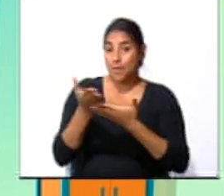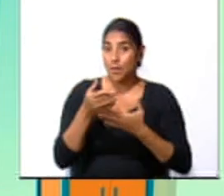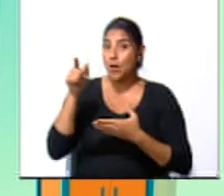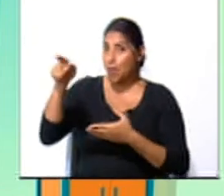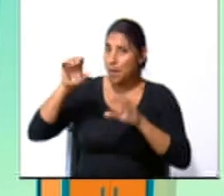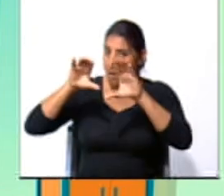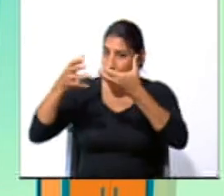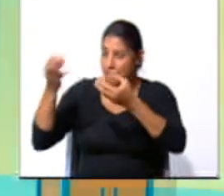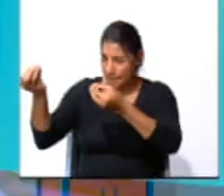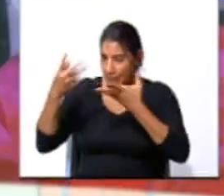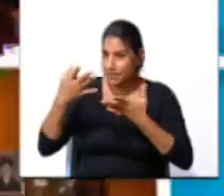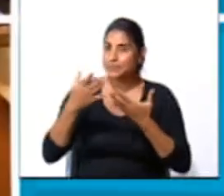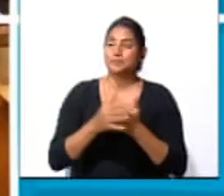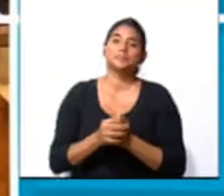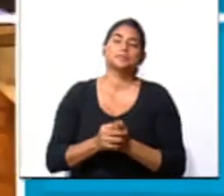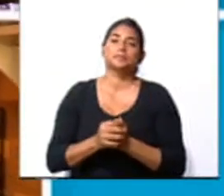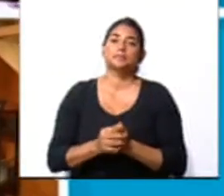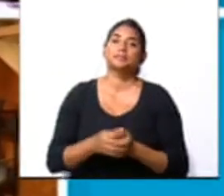en la siguiente cápsula.